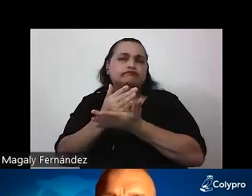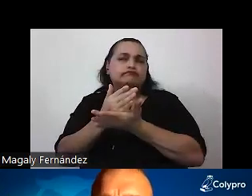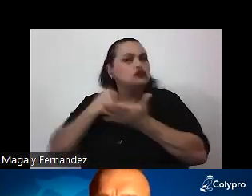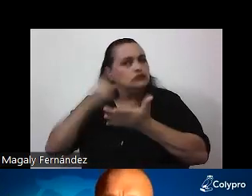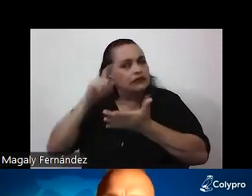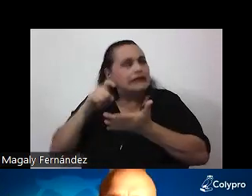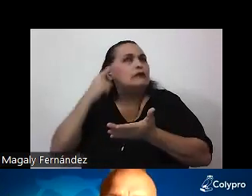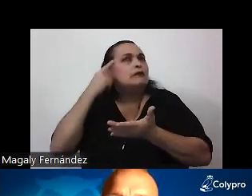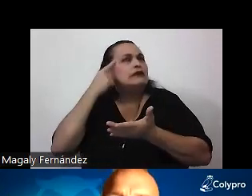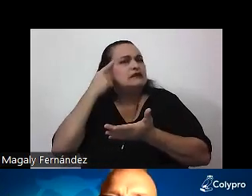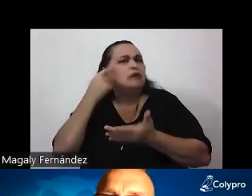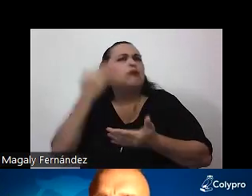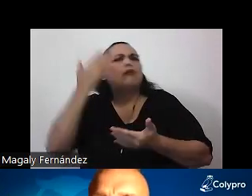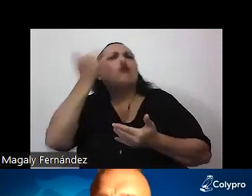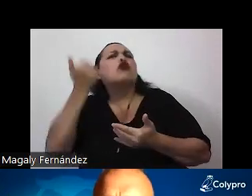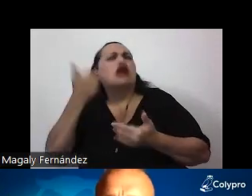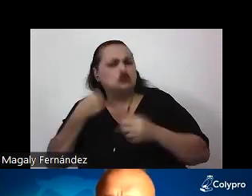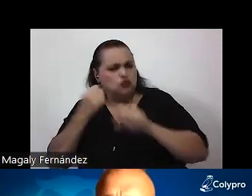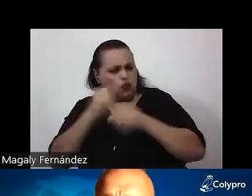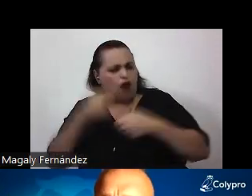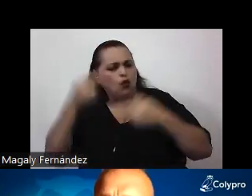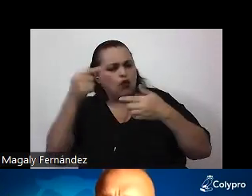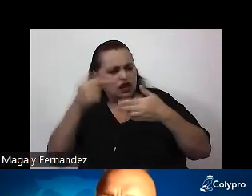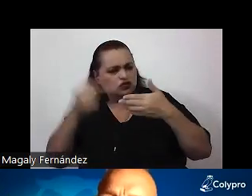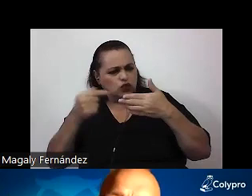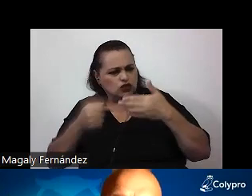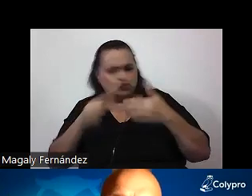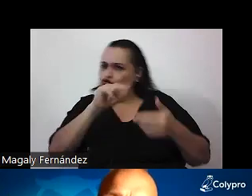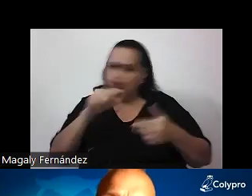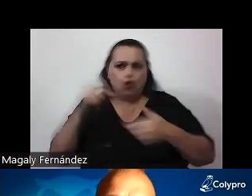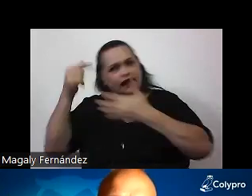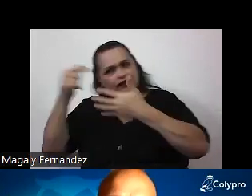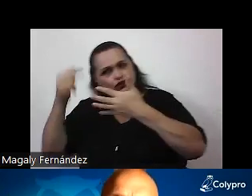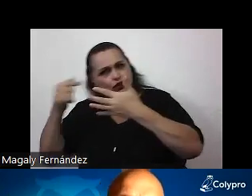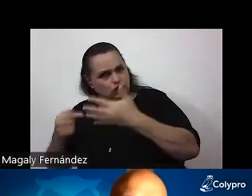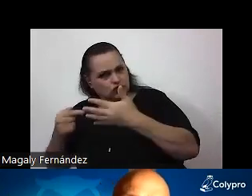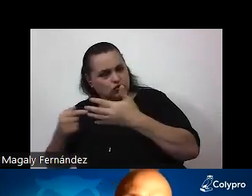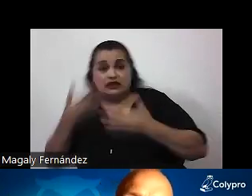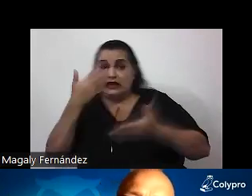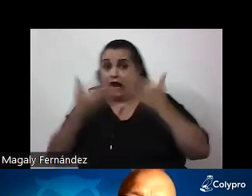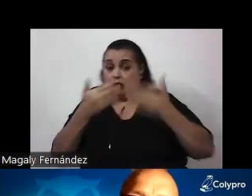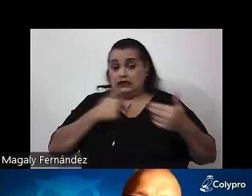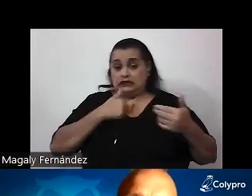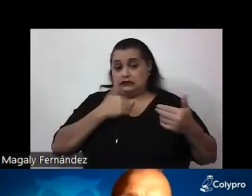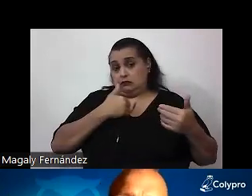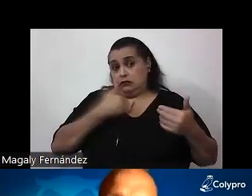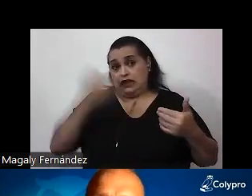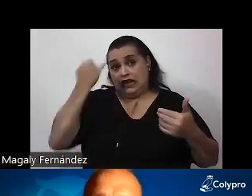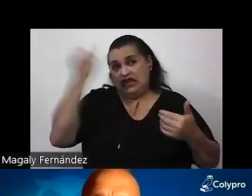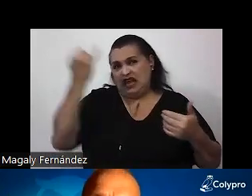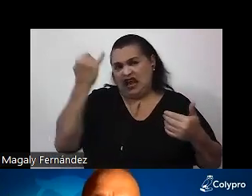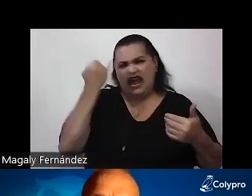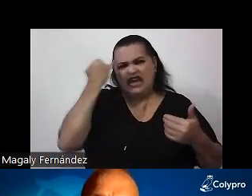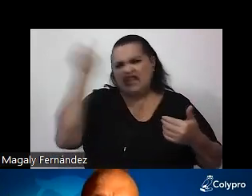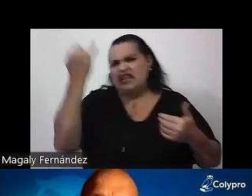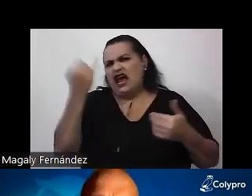¿por qué voy a hacer esto y no lo otro? ¿Será que tengo alguna idea? ¿Y de dónde viene esa idea?